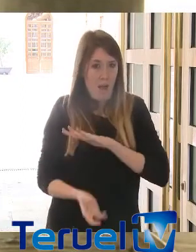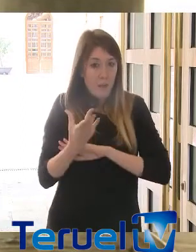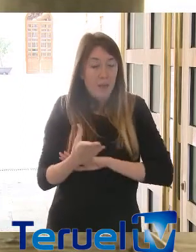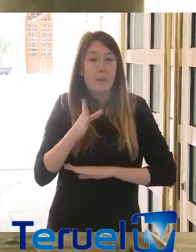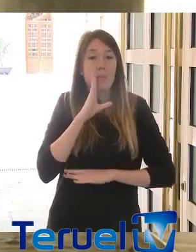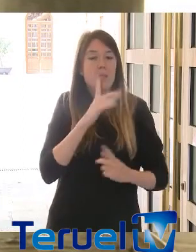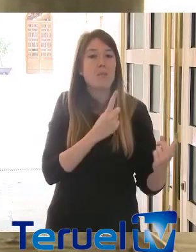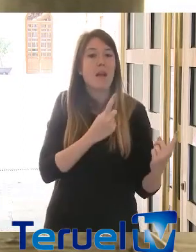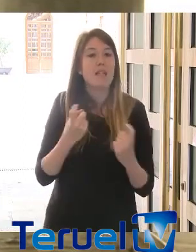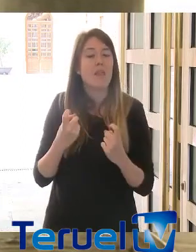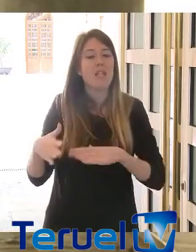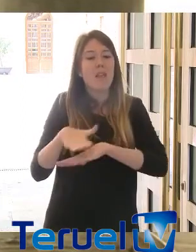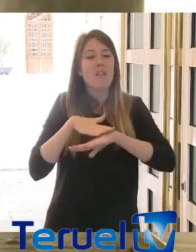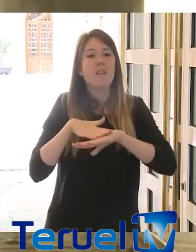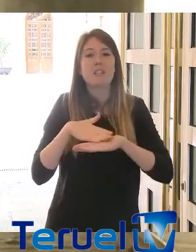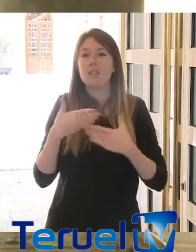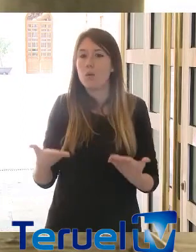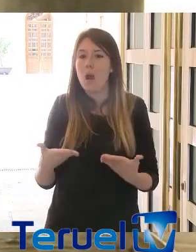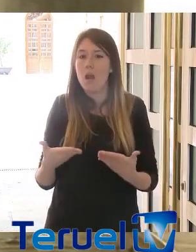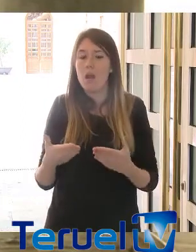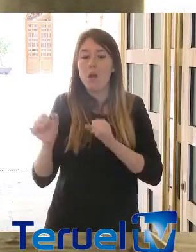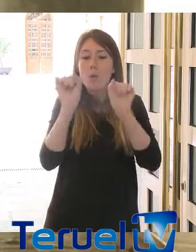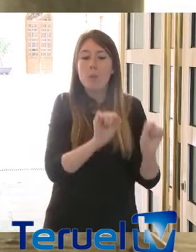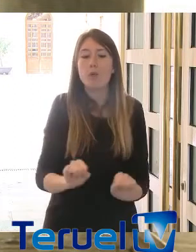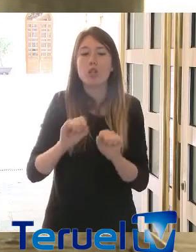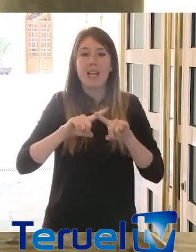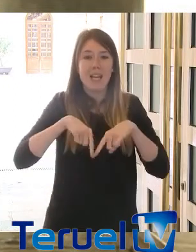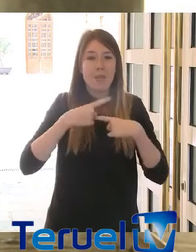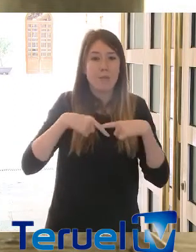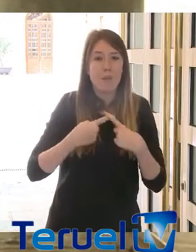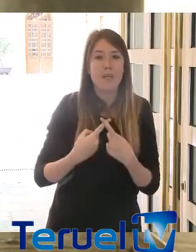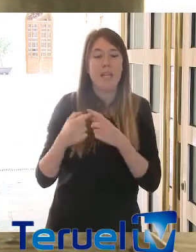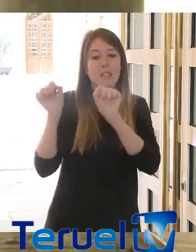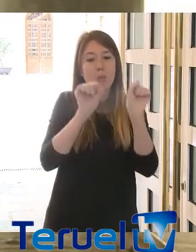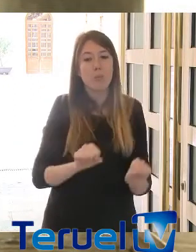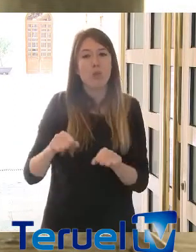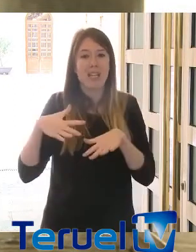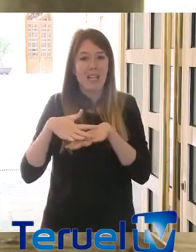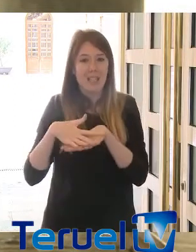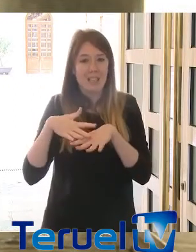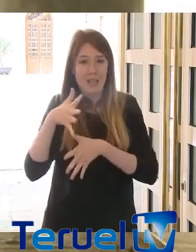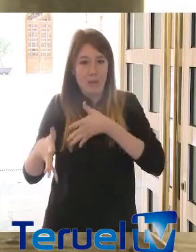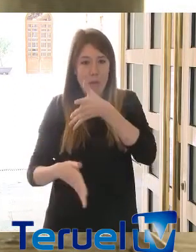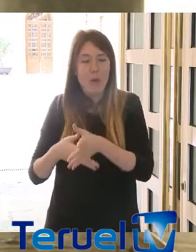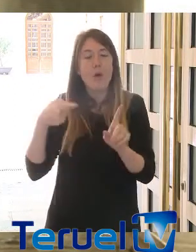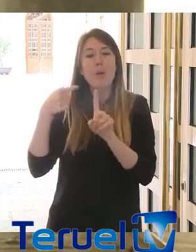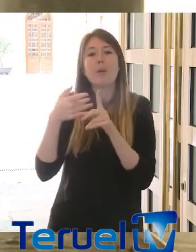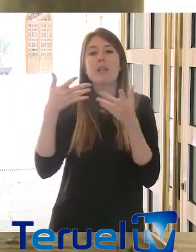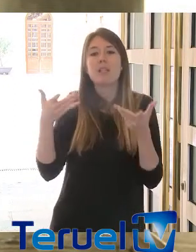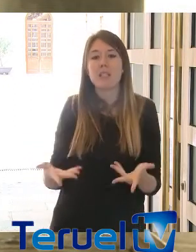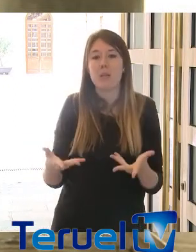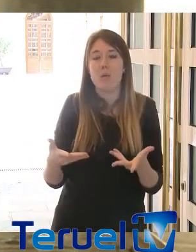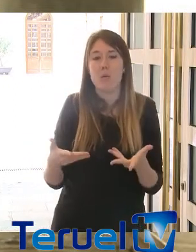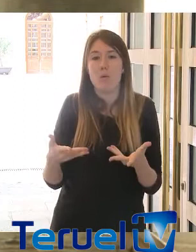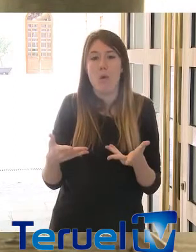necesidad que tiene como base fundamental proteger a las familias, proteger al tejido productivo, que tiene como finalidad proteger las vidas